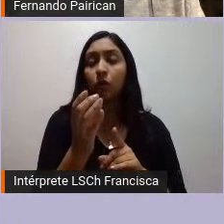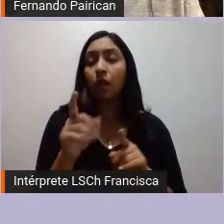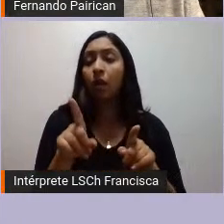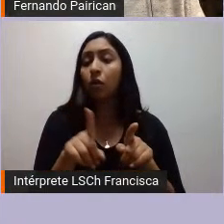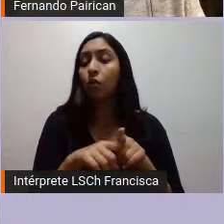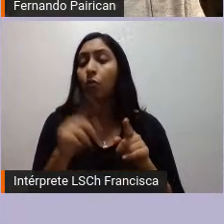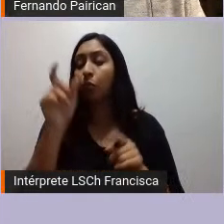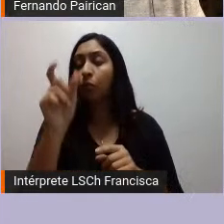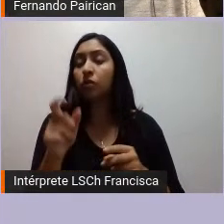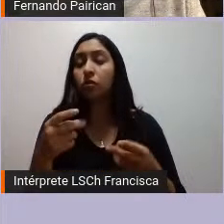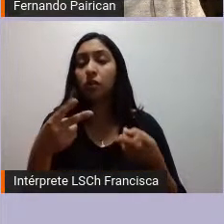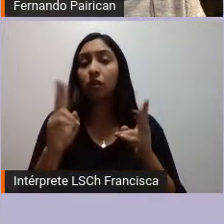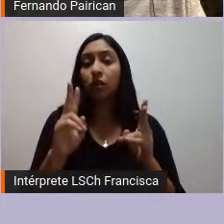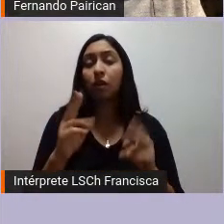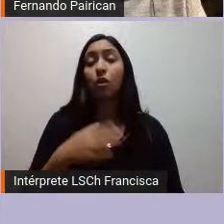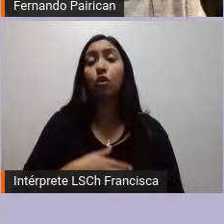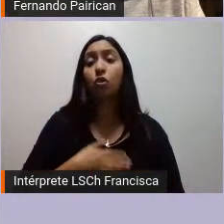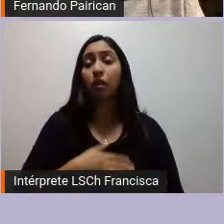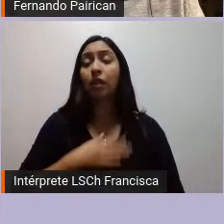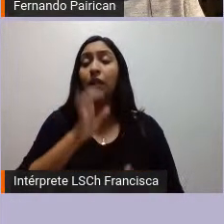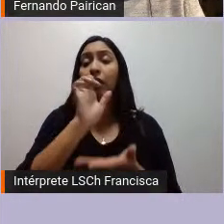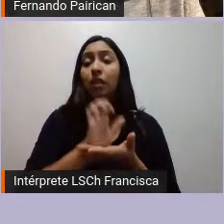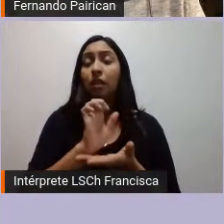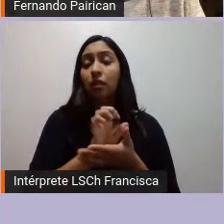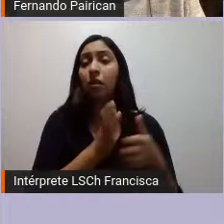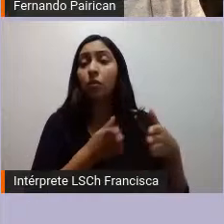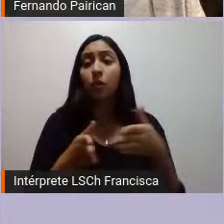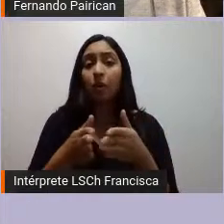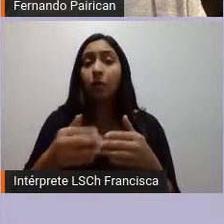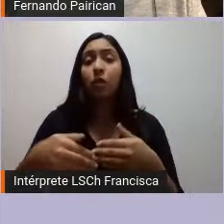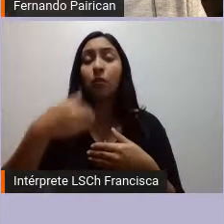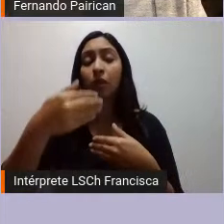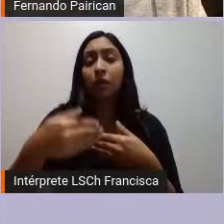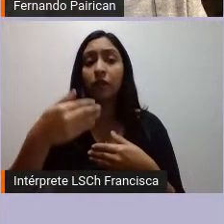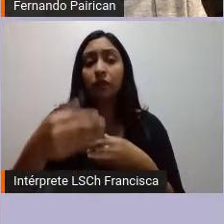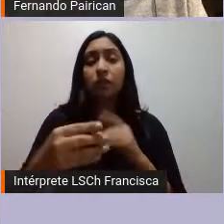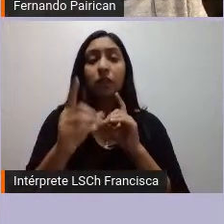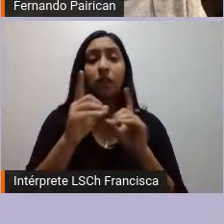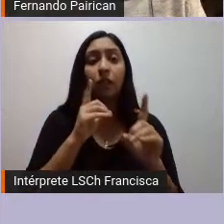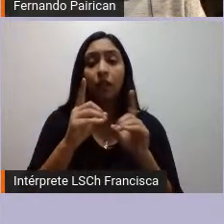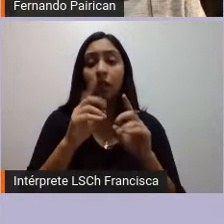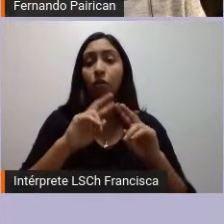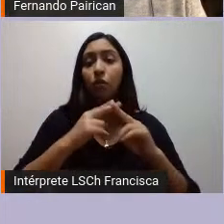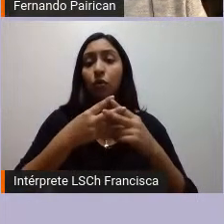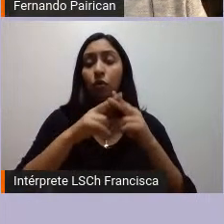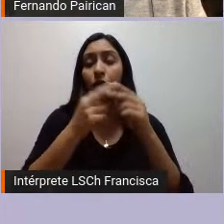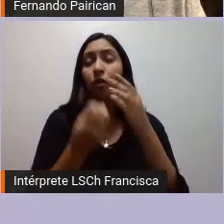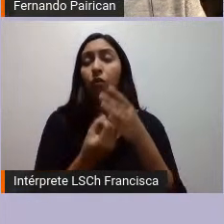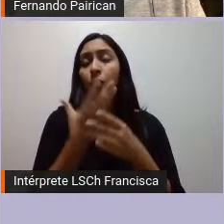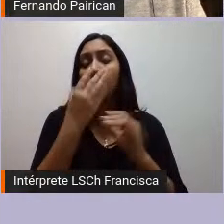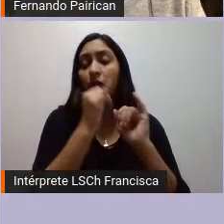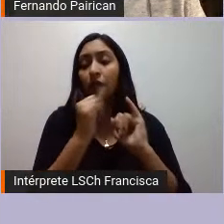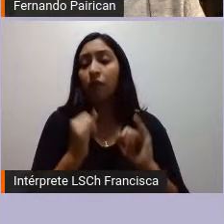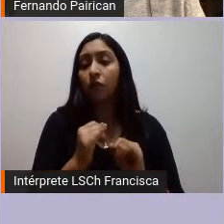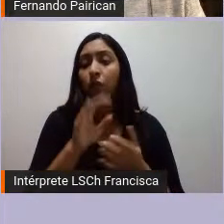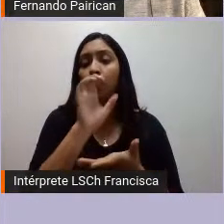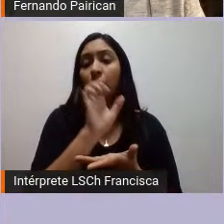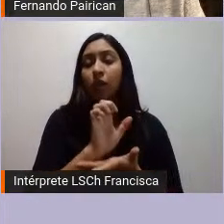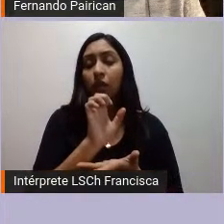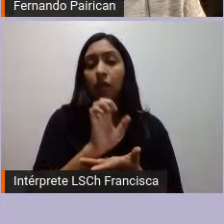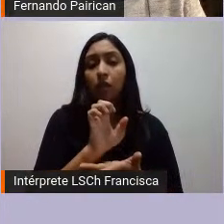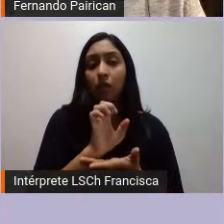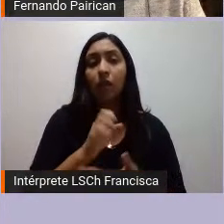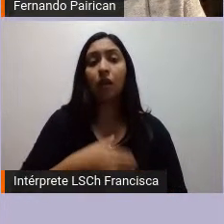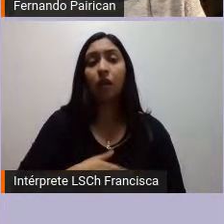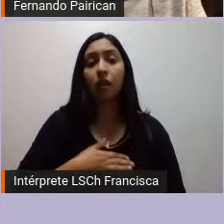plantear el estado plurinacionalidad como un camino para avanzar en un diálogo y construir una nueva imagen de estado es que busca generar